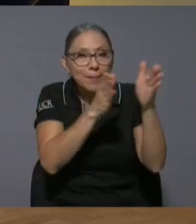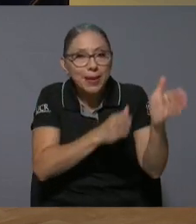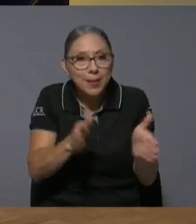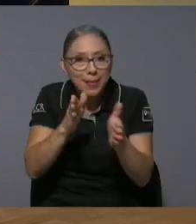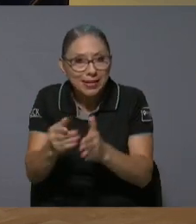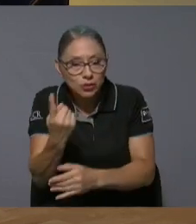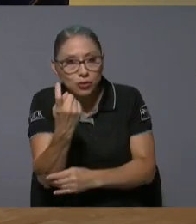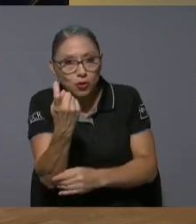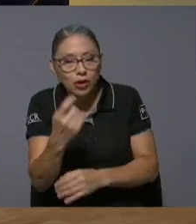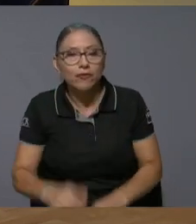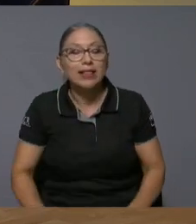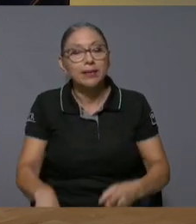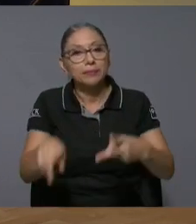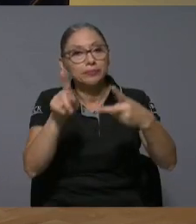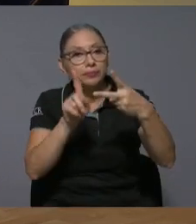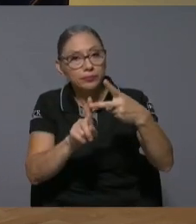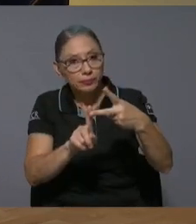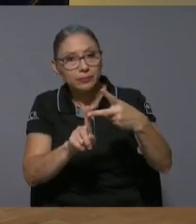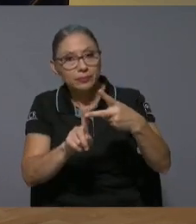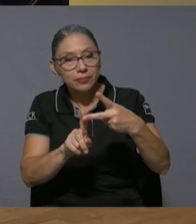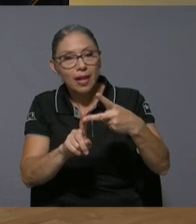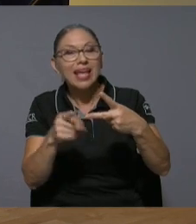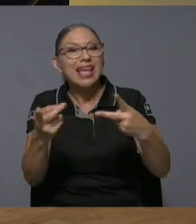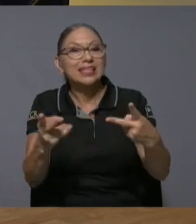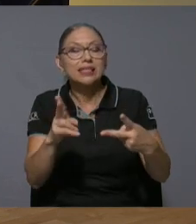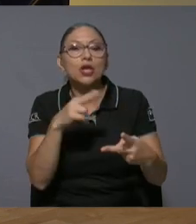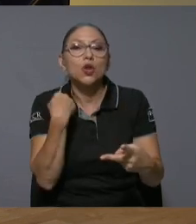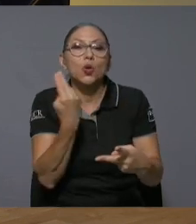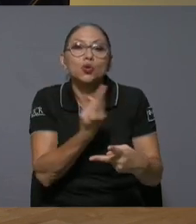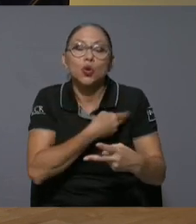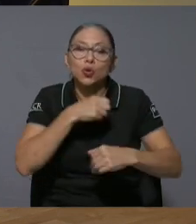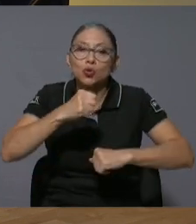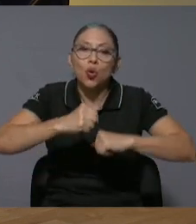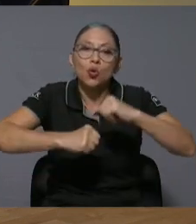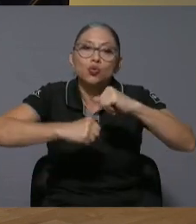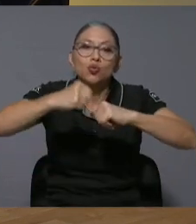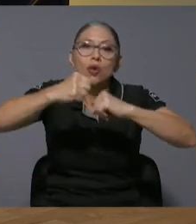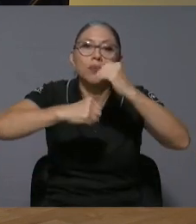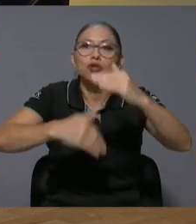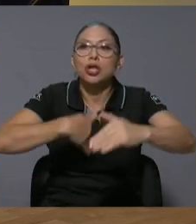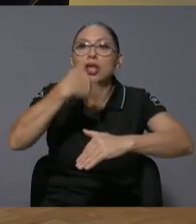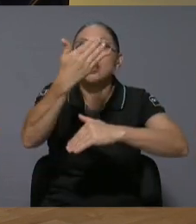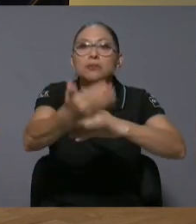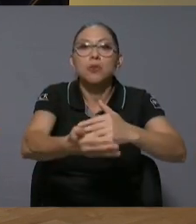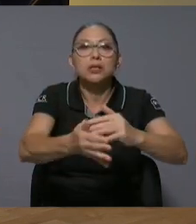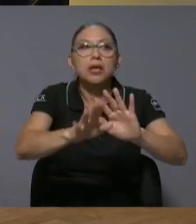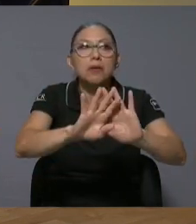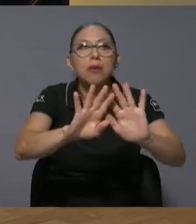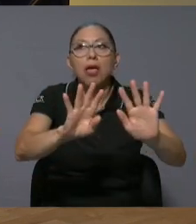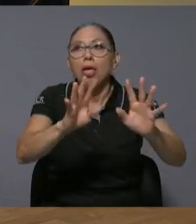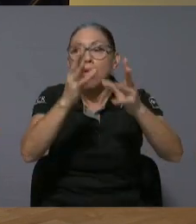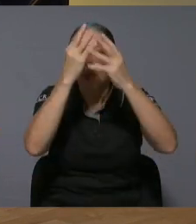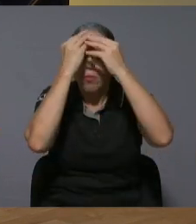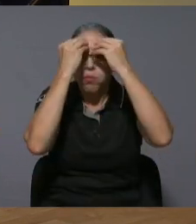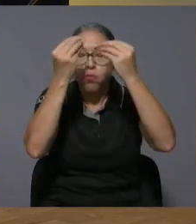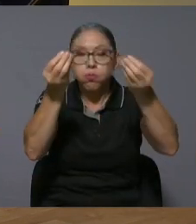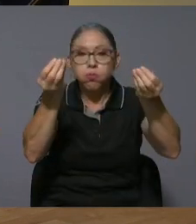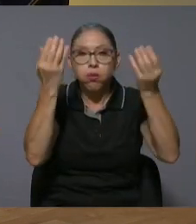otro elemento que es clave que es nosotros construimos y olvidamos nosotros estamos